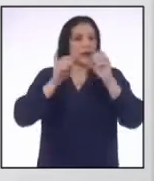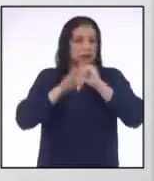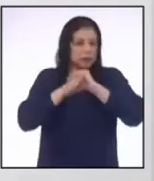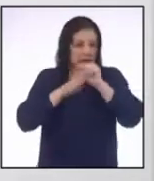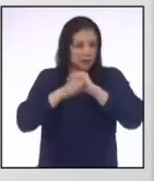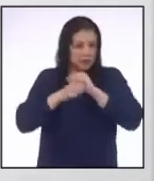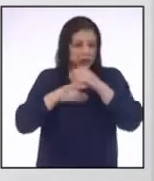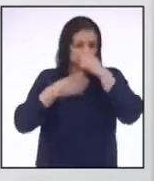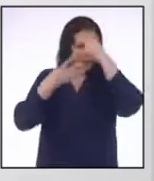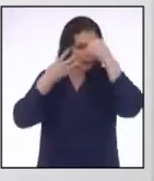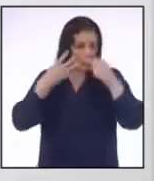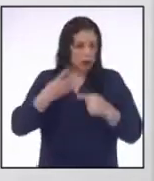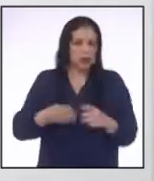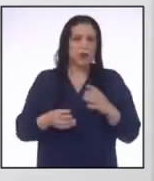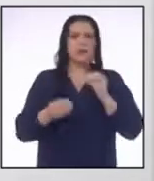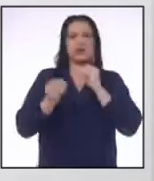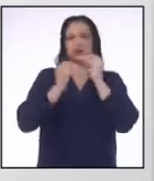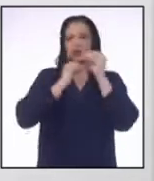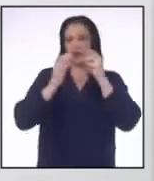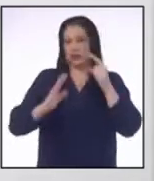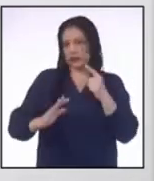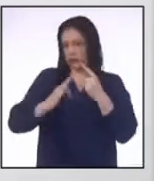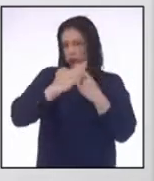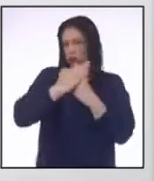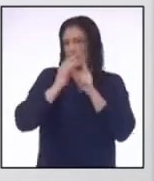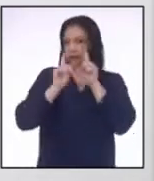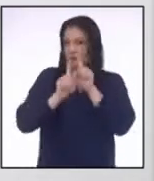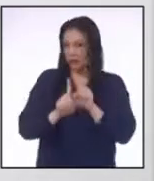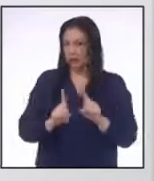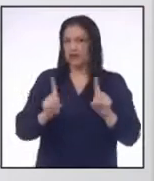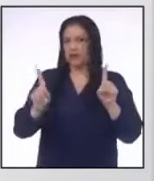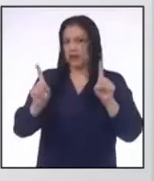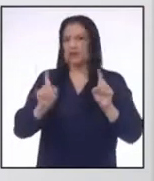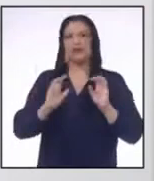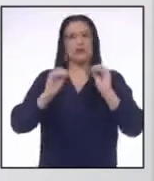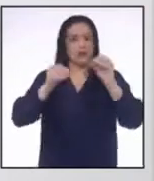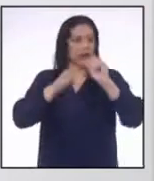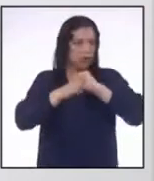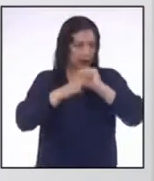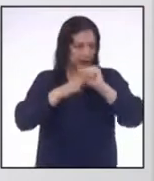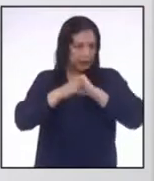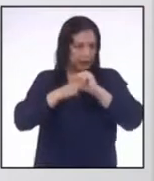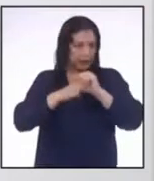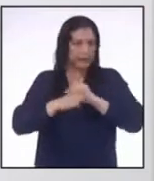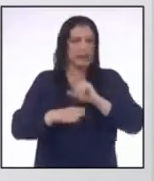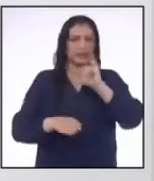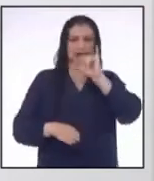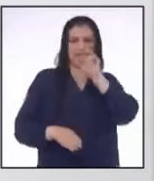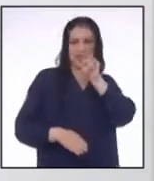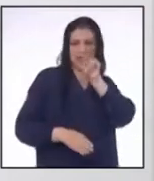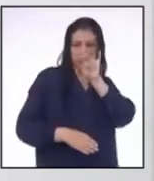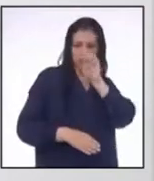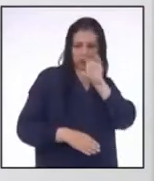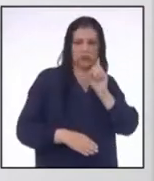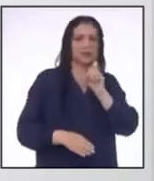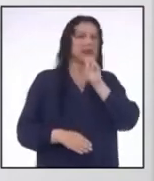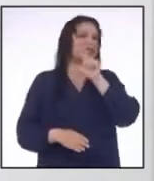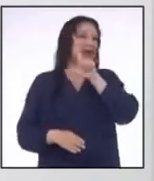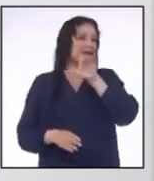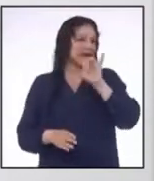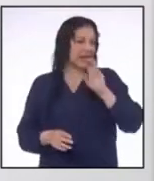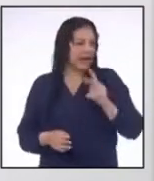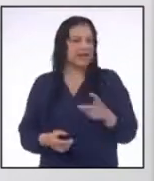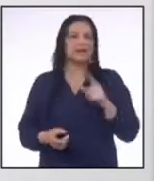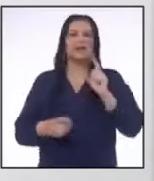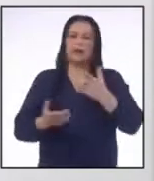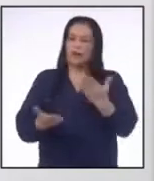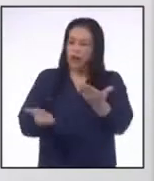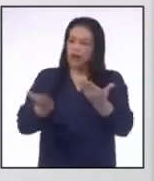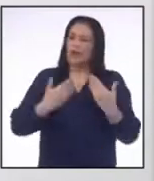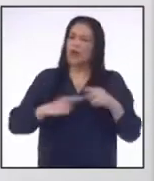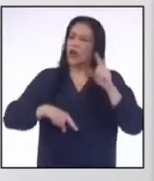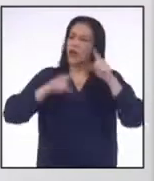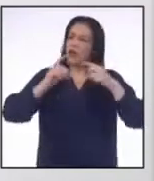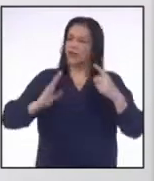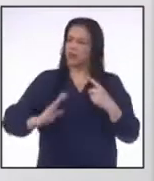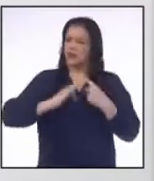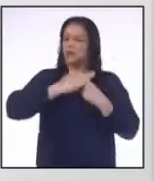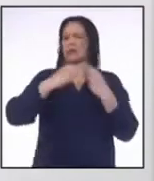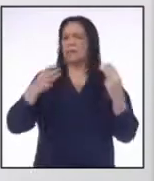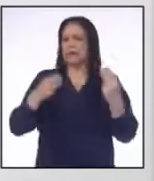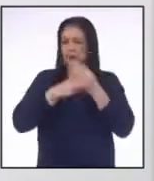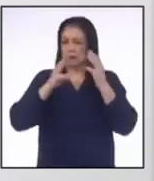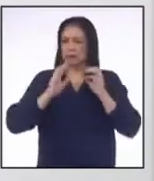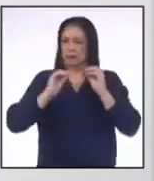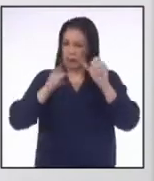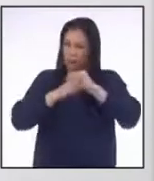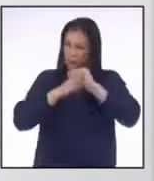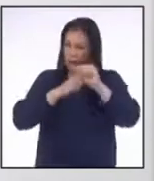las propiedades para resolver Situaciones diversas de aplicación de las Inecuaciones lineales también traje Algunas situaciones donde